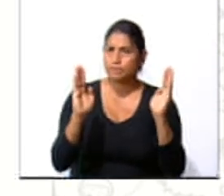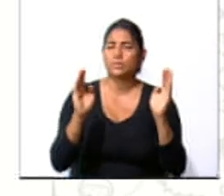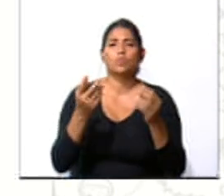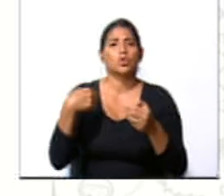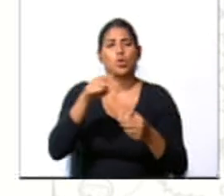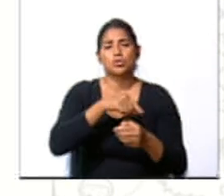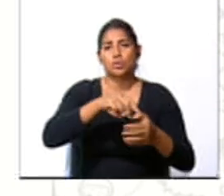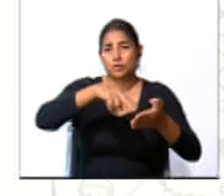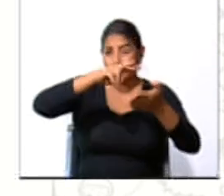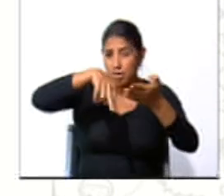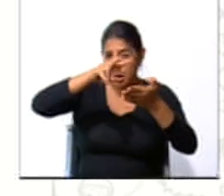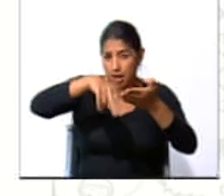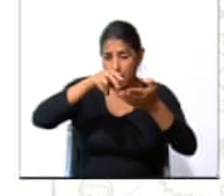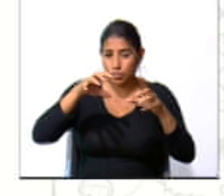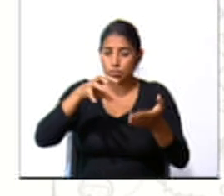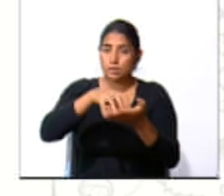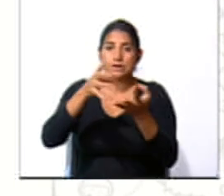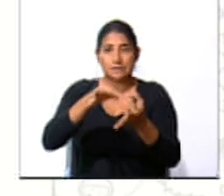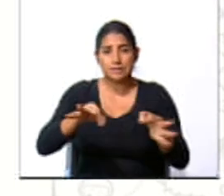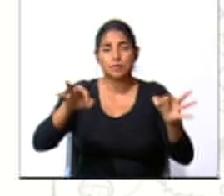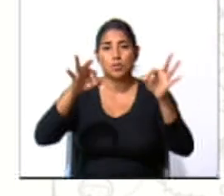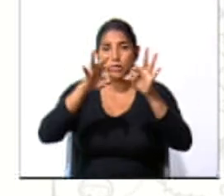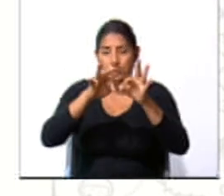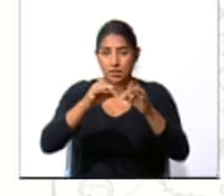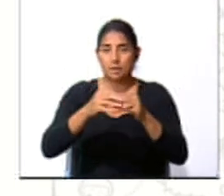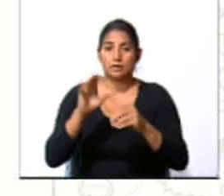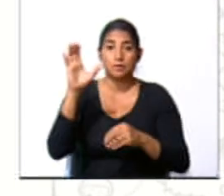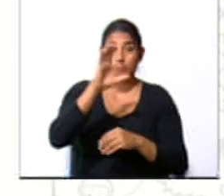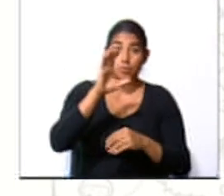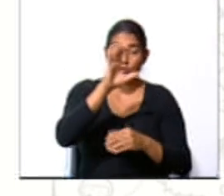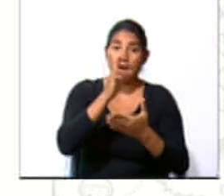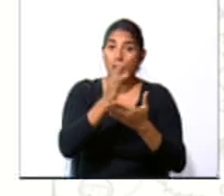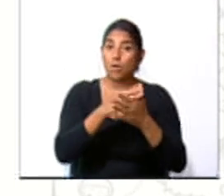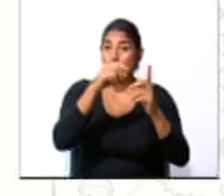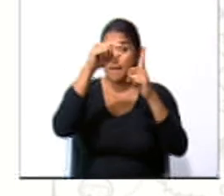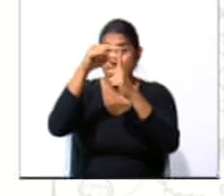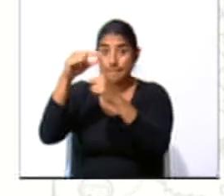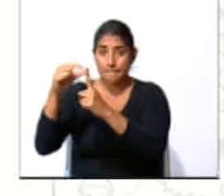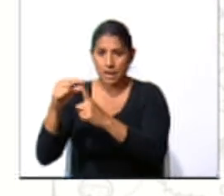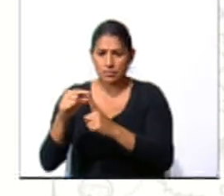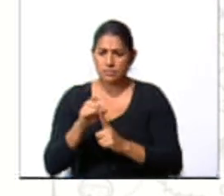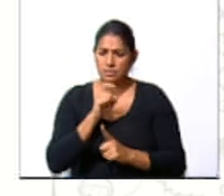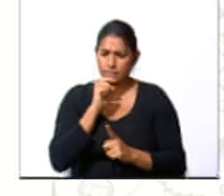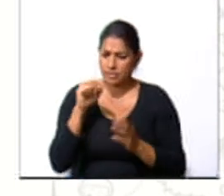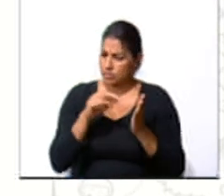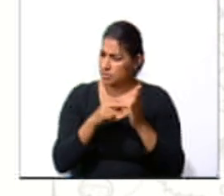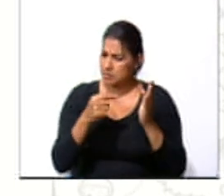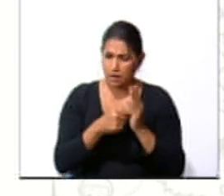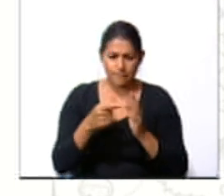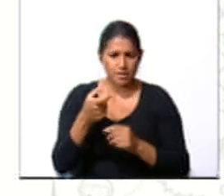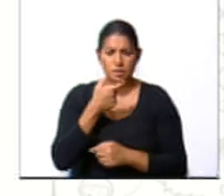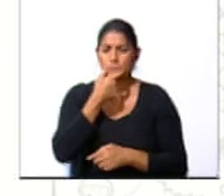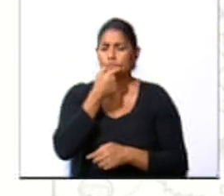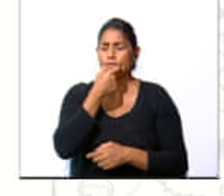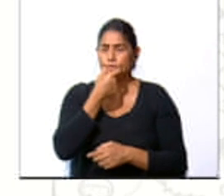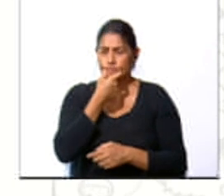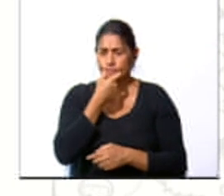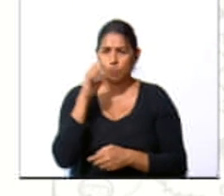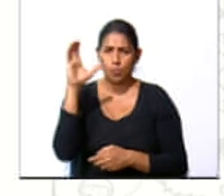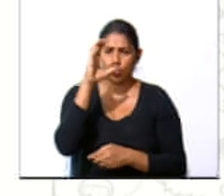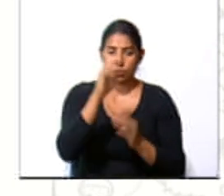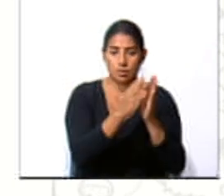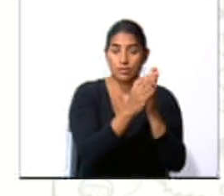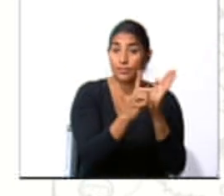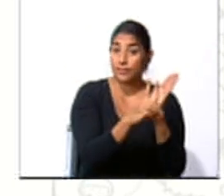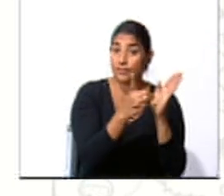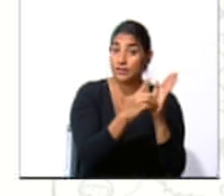cuando leemos un texto es muy importante buscar aquellas palabras de difícil comprensión y buscar en